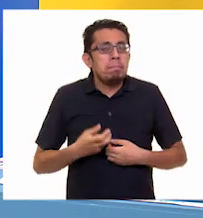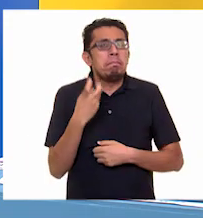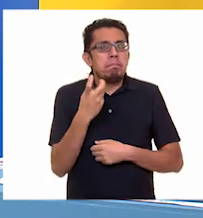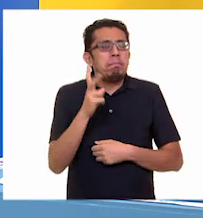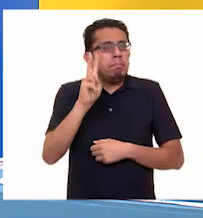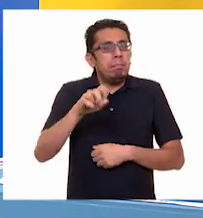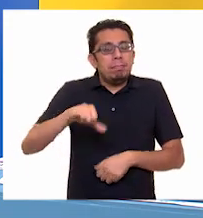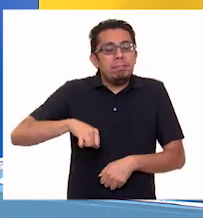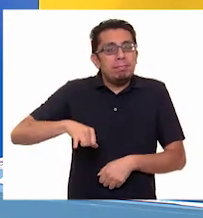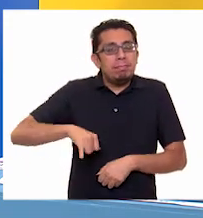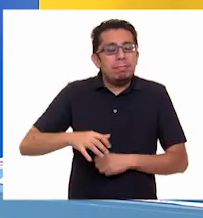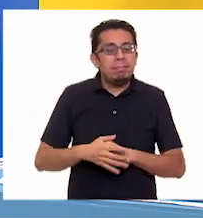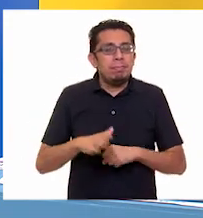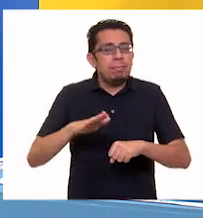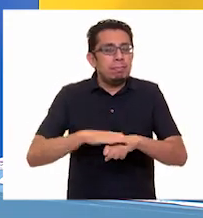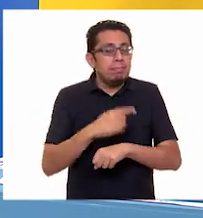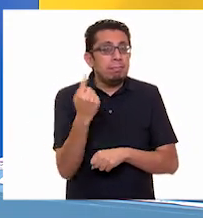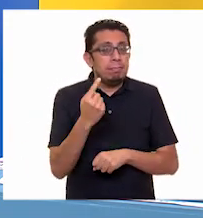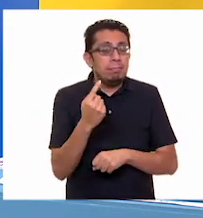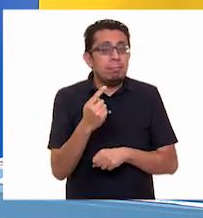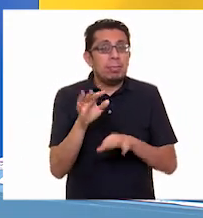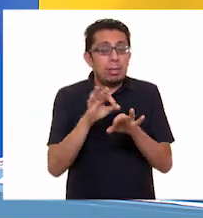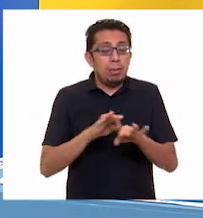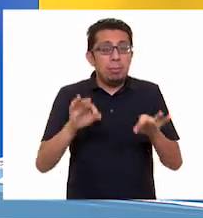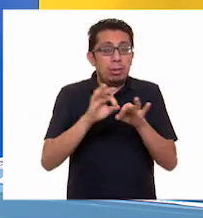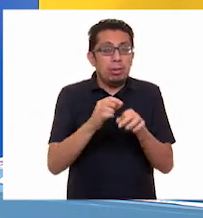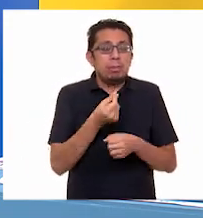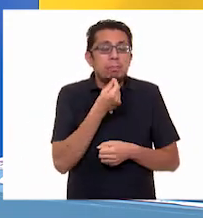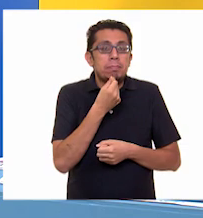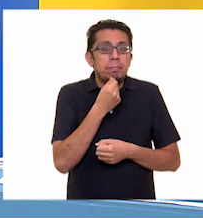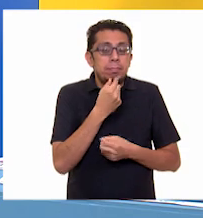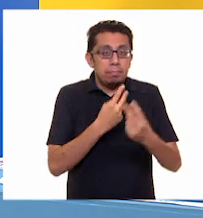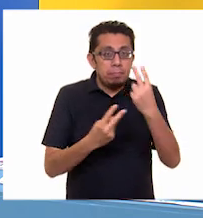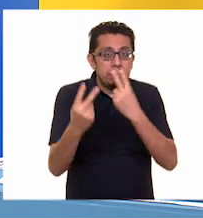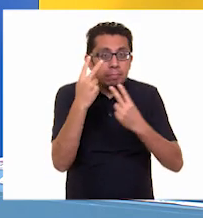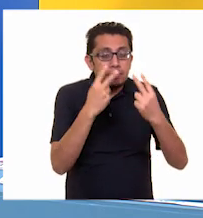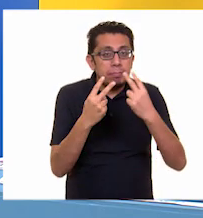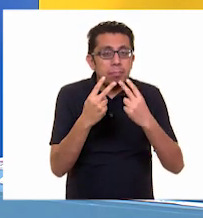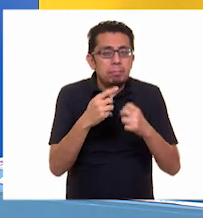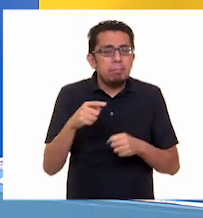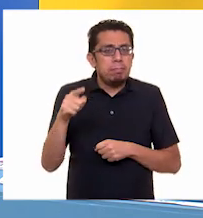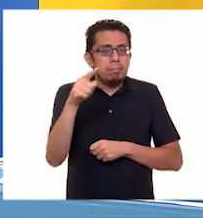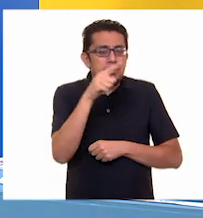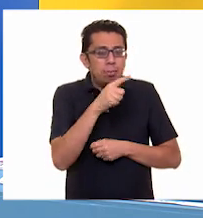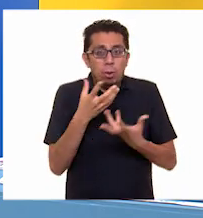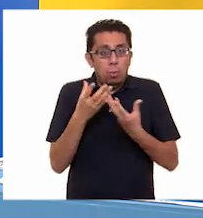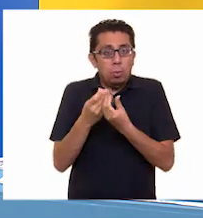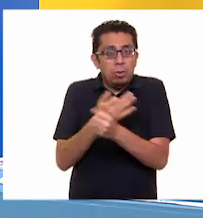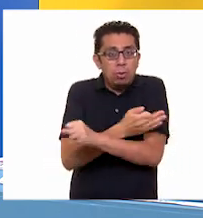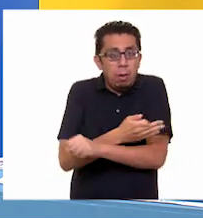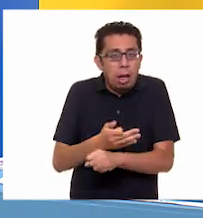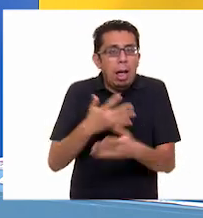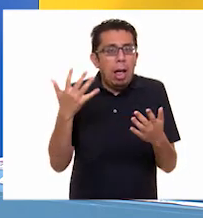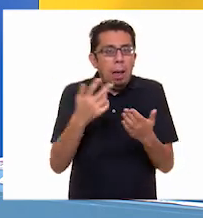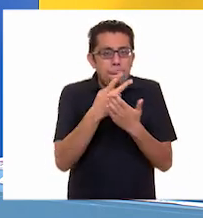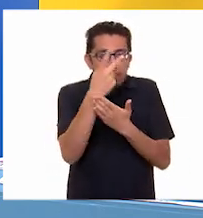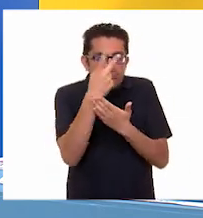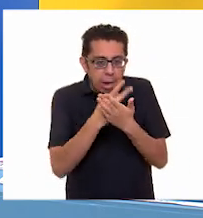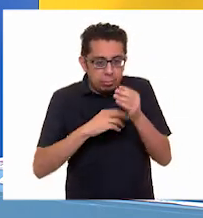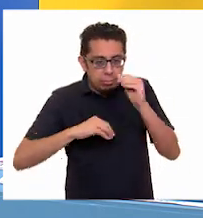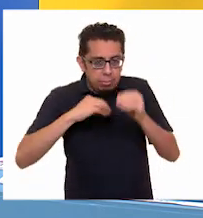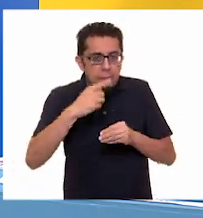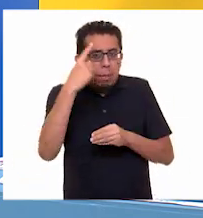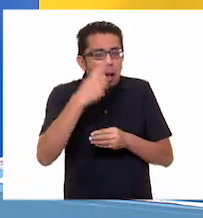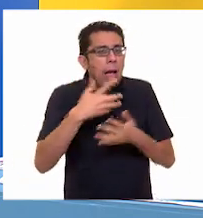interesante maestra, ya que es importante que los niños y las niñas que nos ven desde sus casas realicen con sus familias un plan de acción